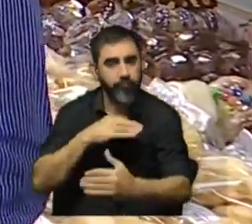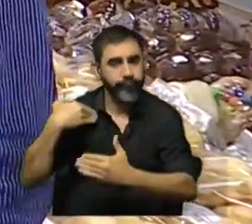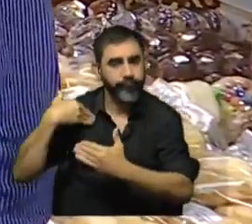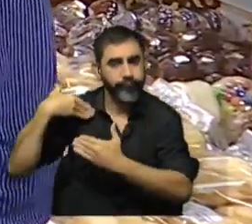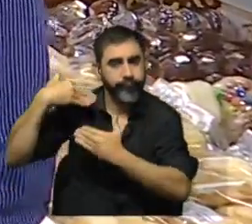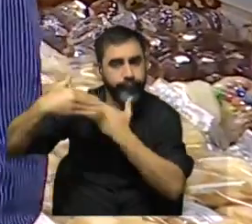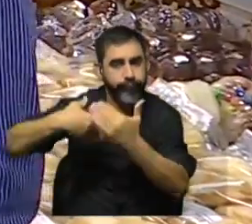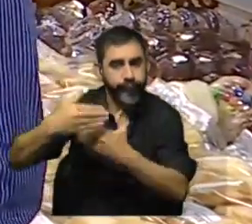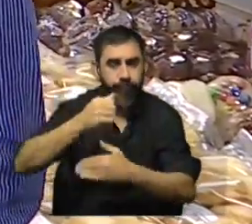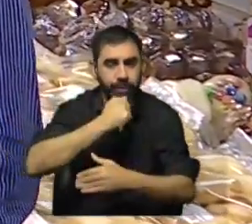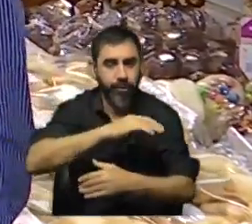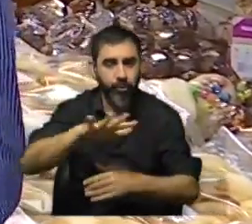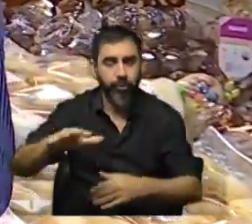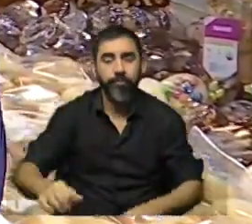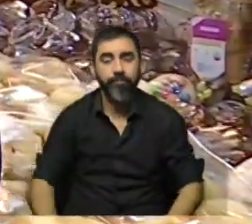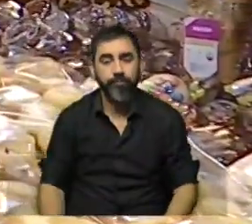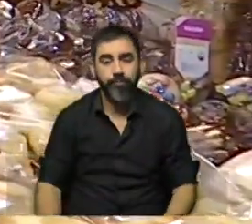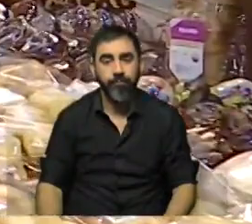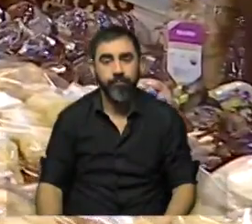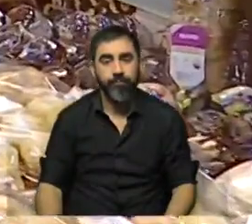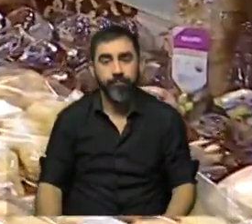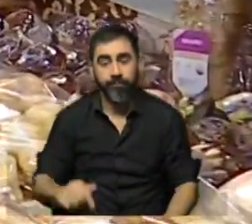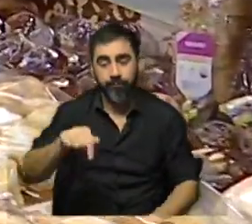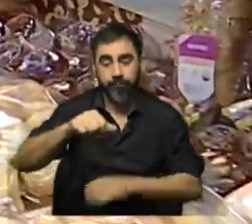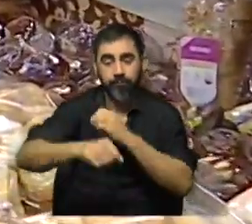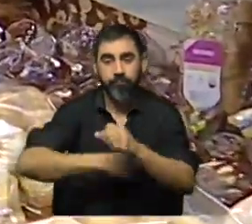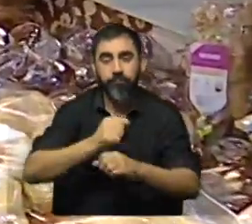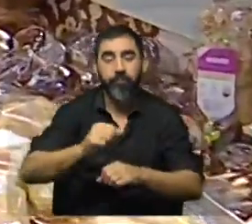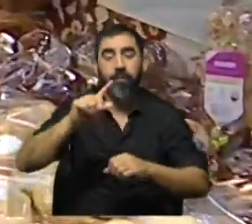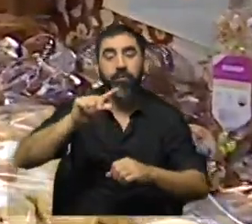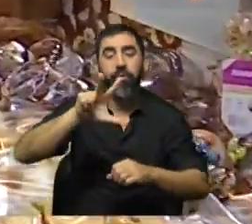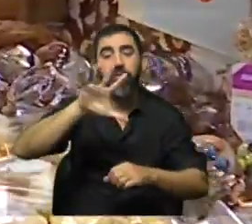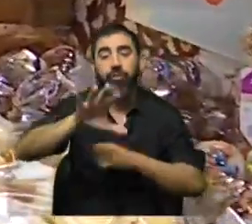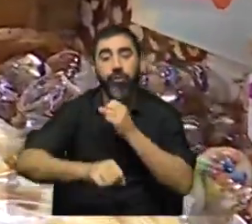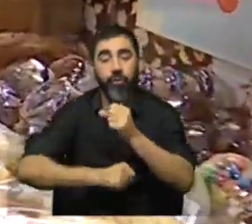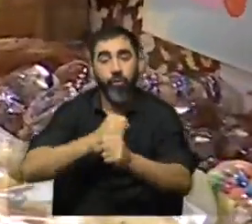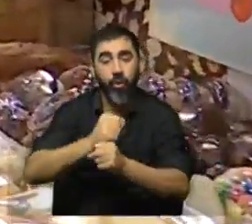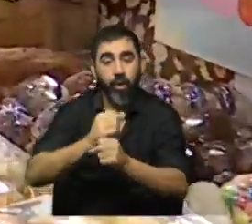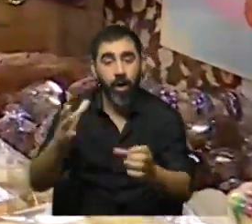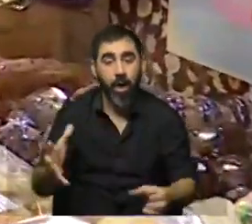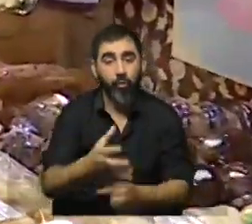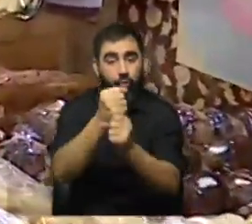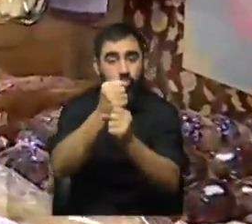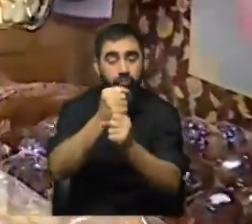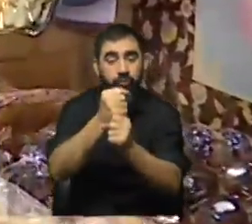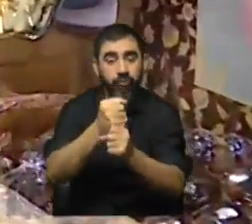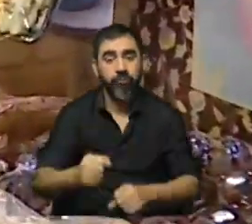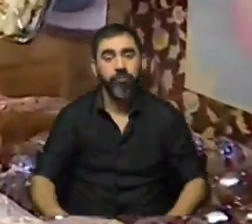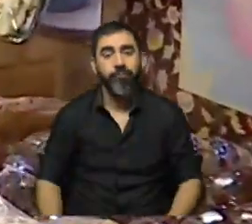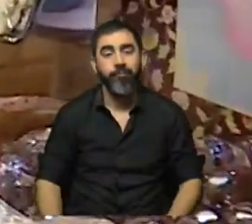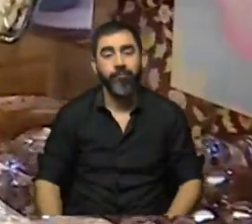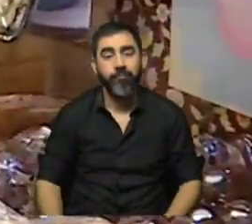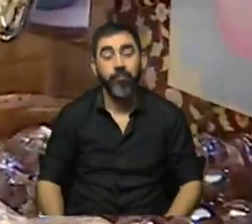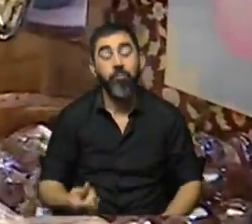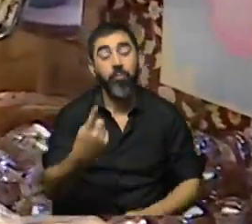¿no?, aquí en el país. Bueno, cumplió, este año está cumpliendo 135 años, bien como tú decís. Por